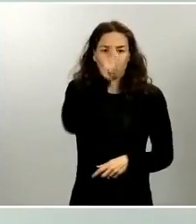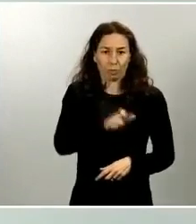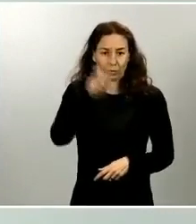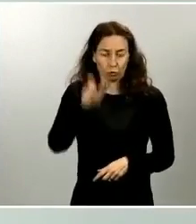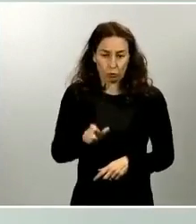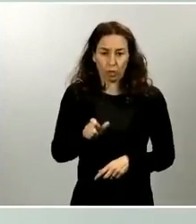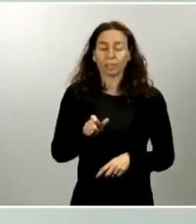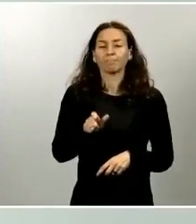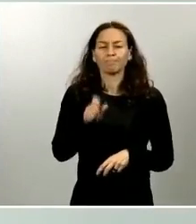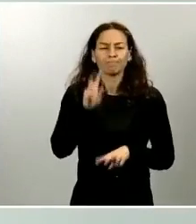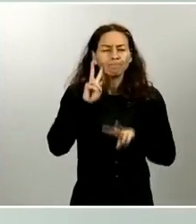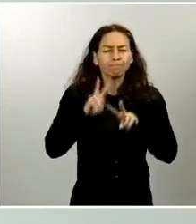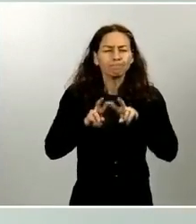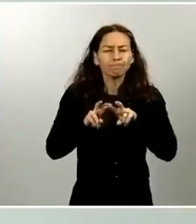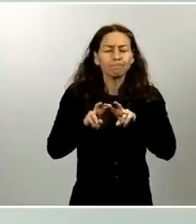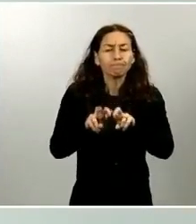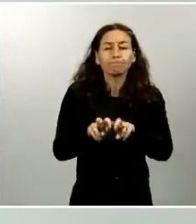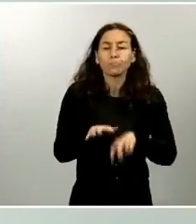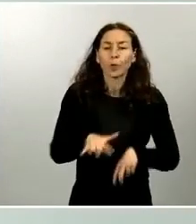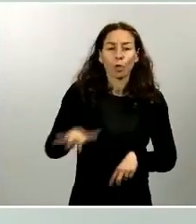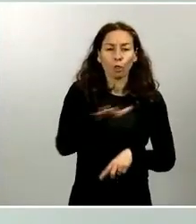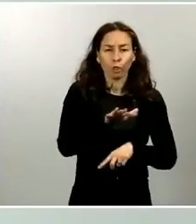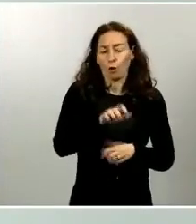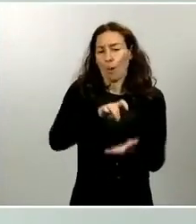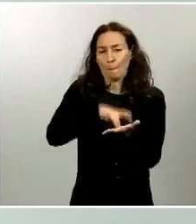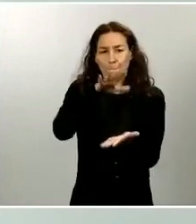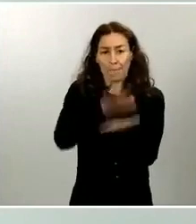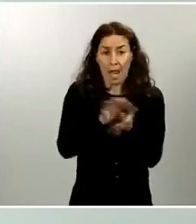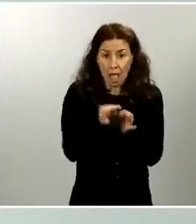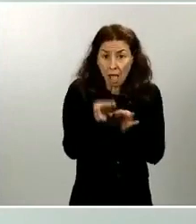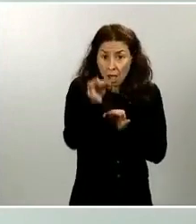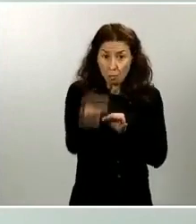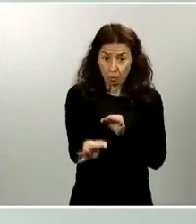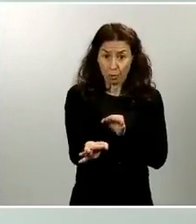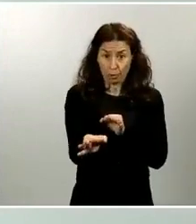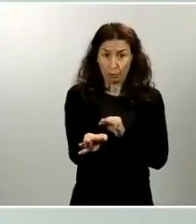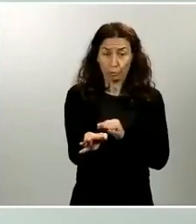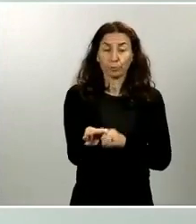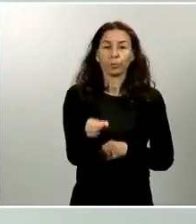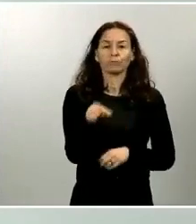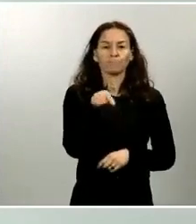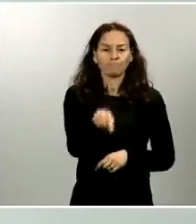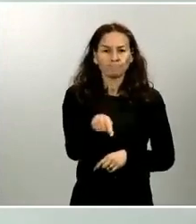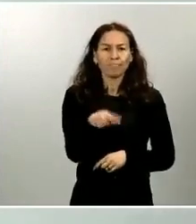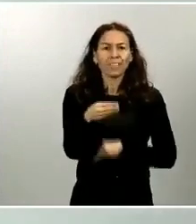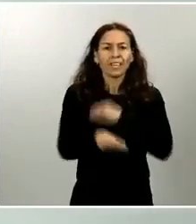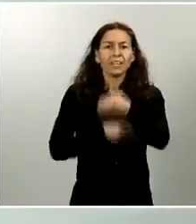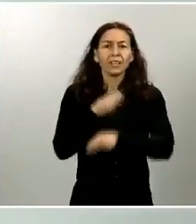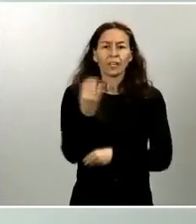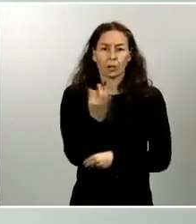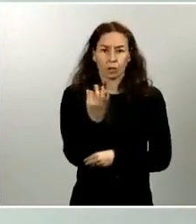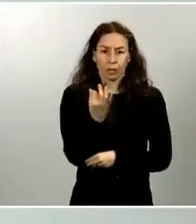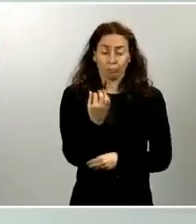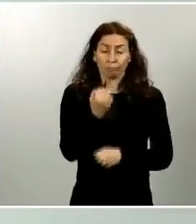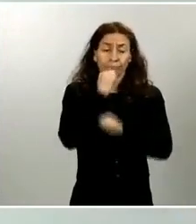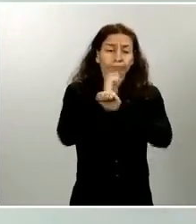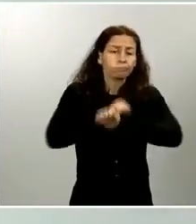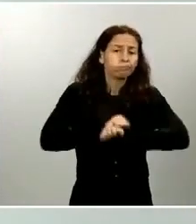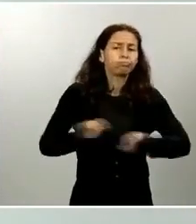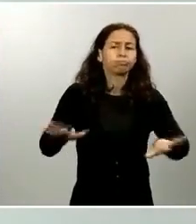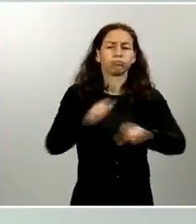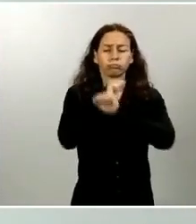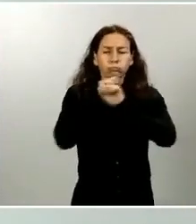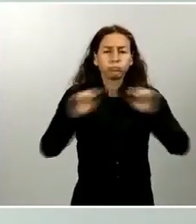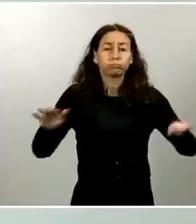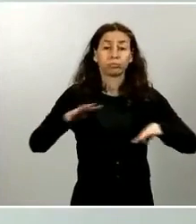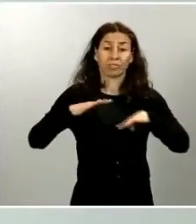malagueña de Mollina que entre otras conductas punibles se dedicaron a la difusión a través de las redes sociales de un